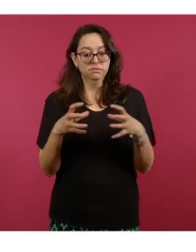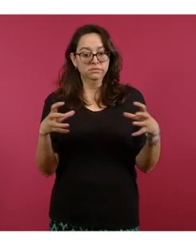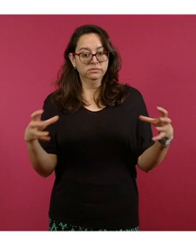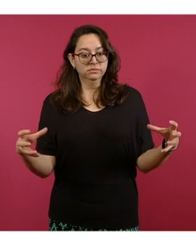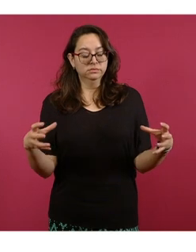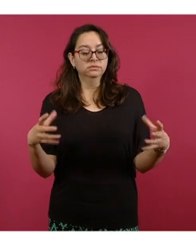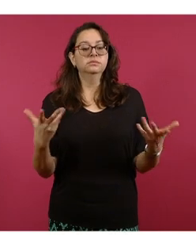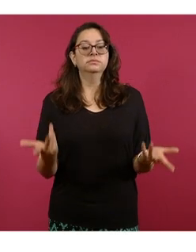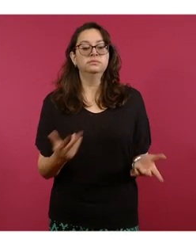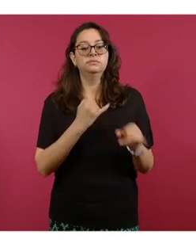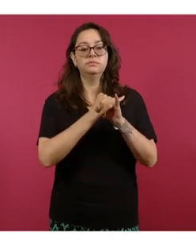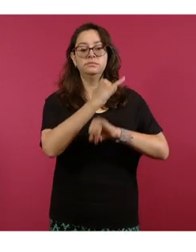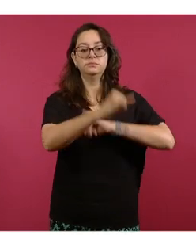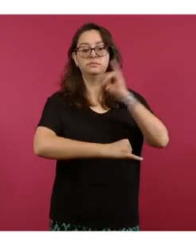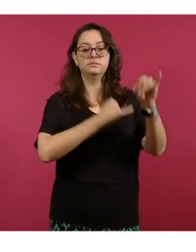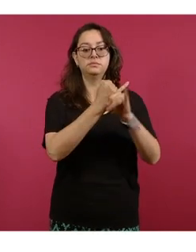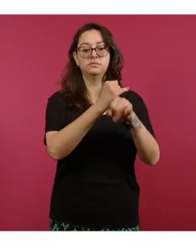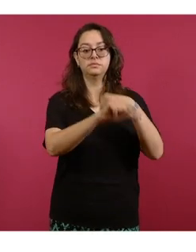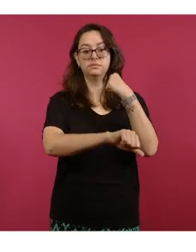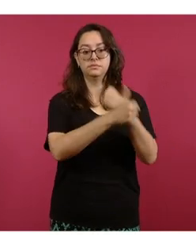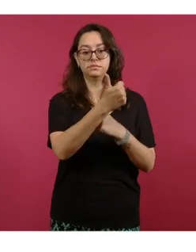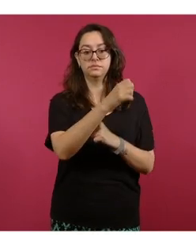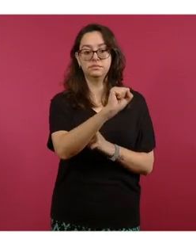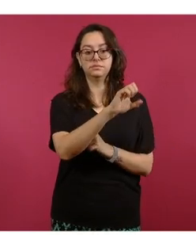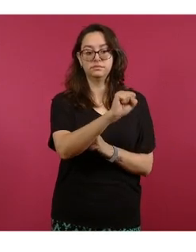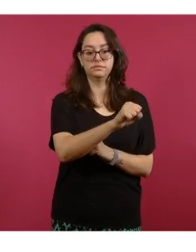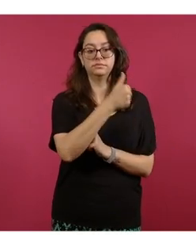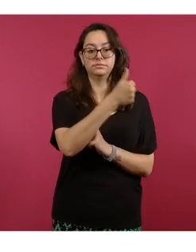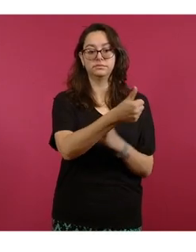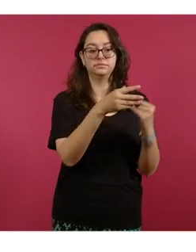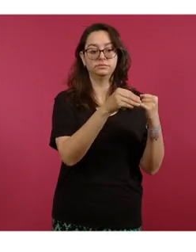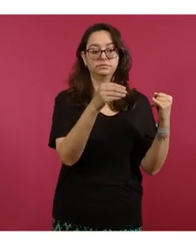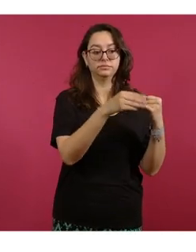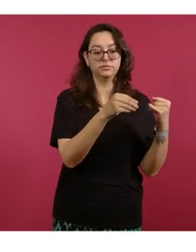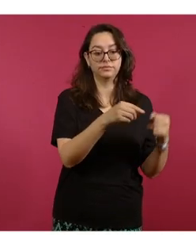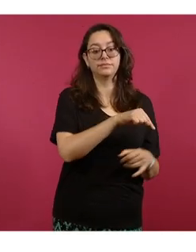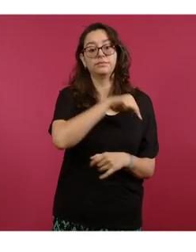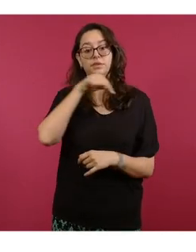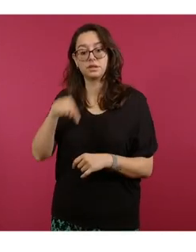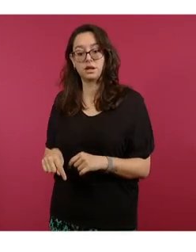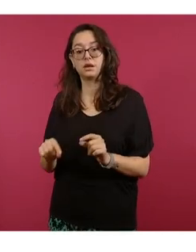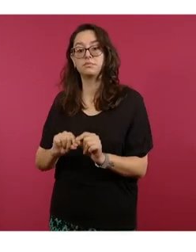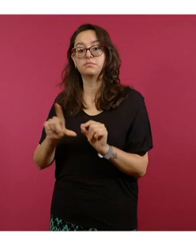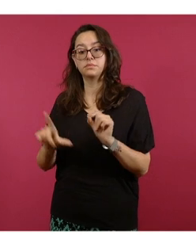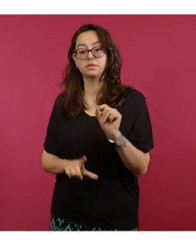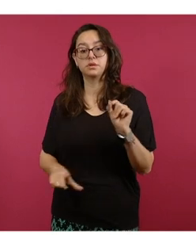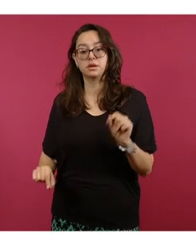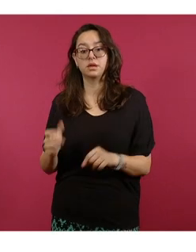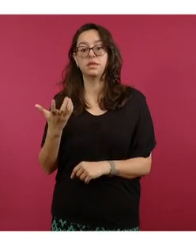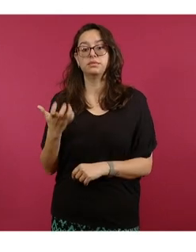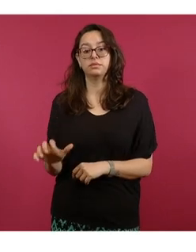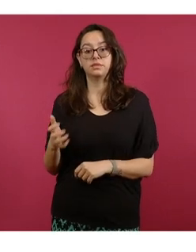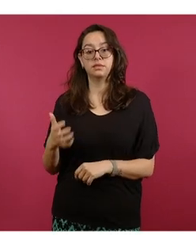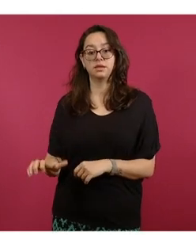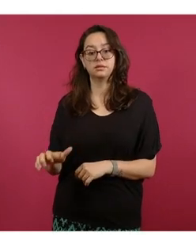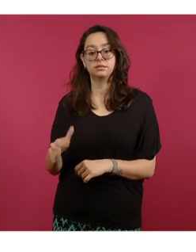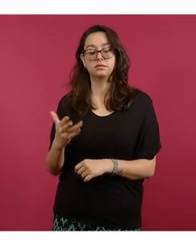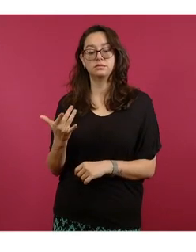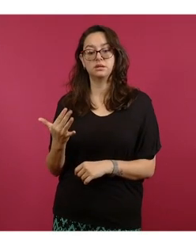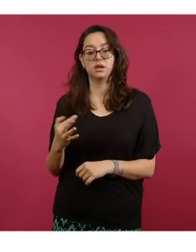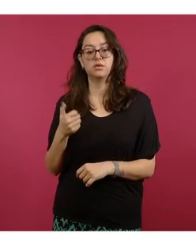nivel internacional estuvo en 11 pesos con 66 centavos y en el tema nacional estuvo en 10 pesos con